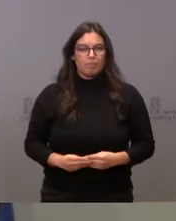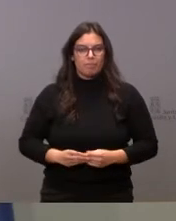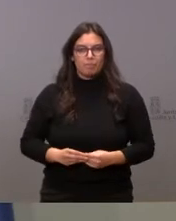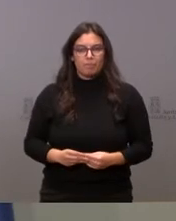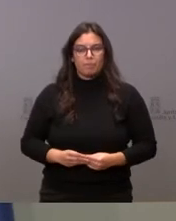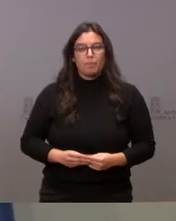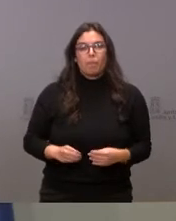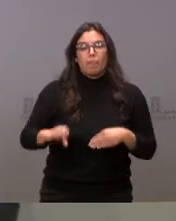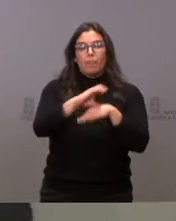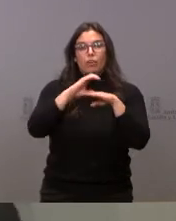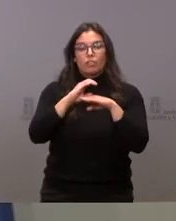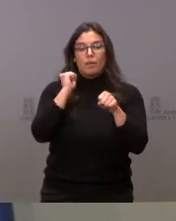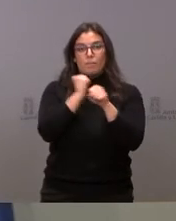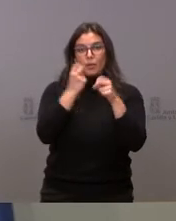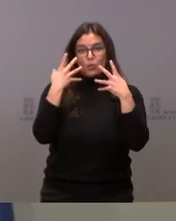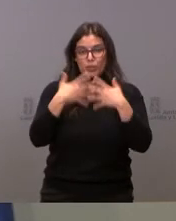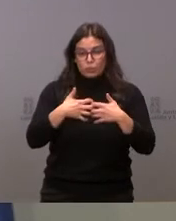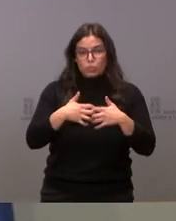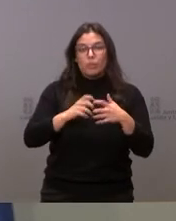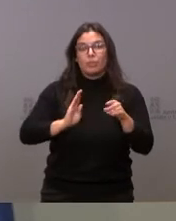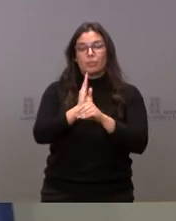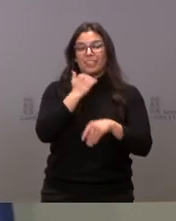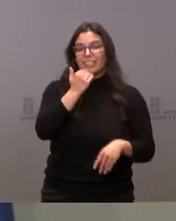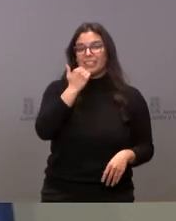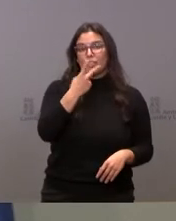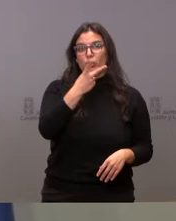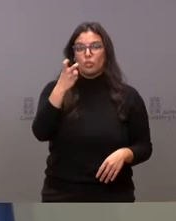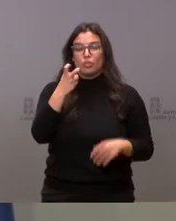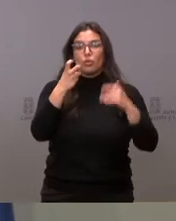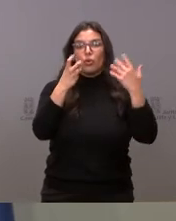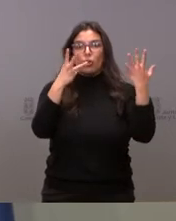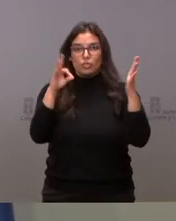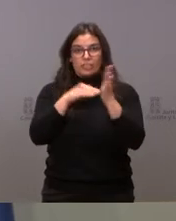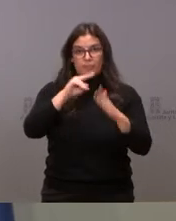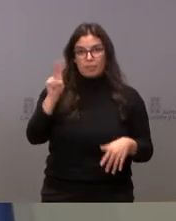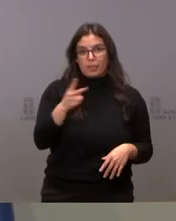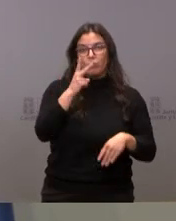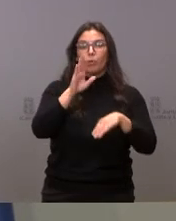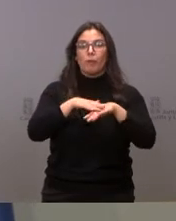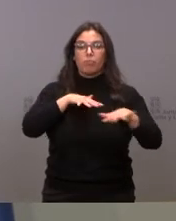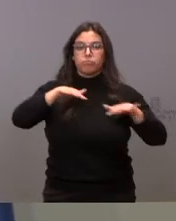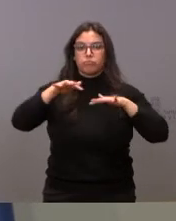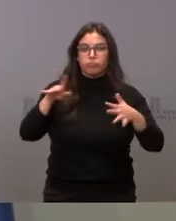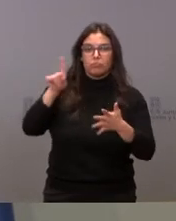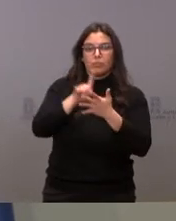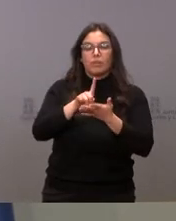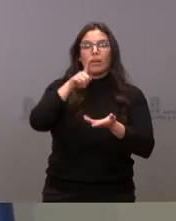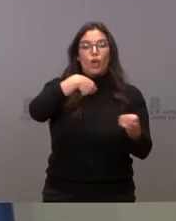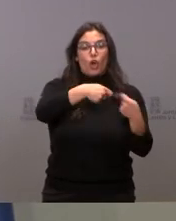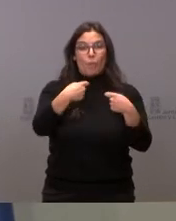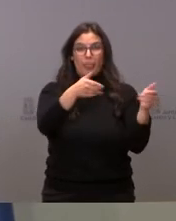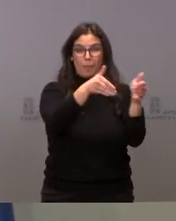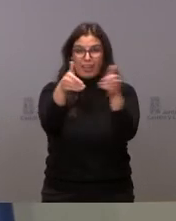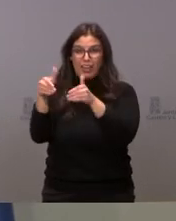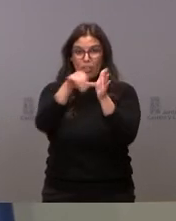La Consejería de Empleo e Industria destina cerca de 260.000 euros para reactivar el comercio de proximidad a